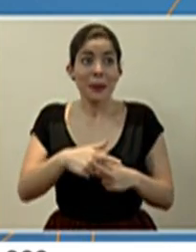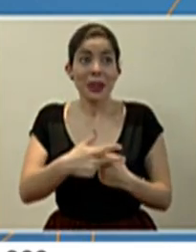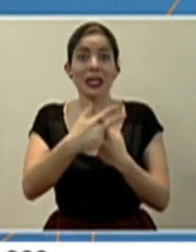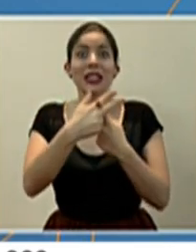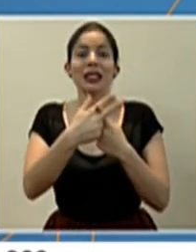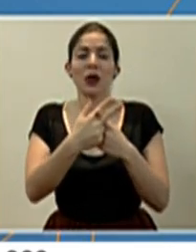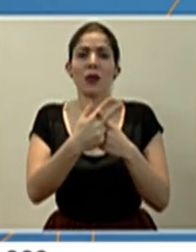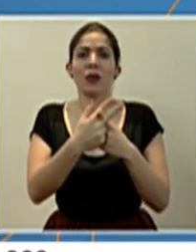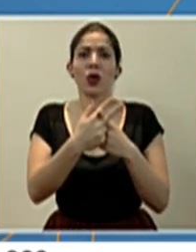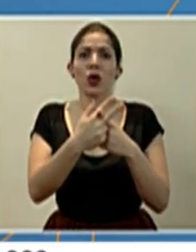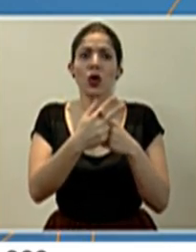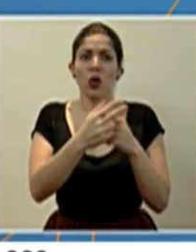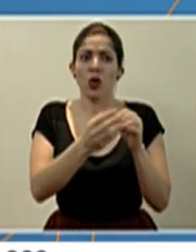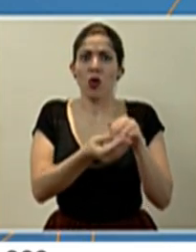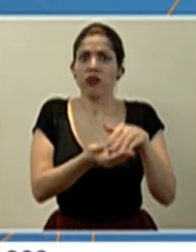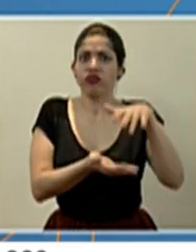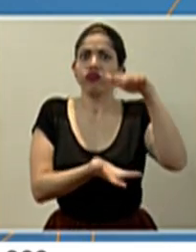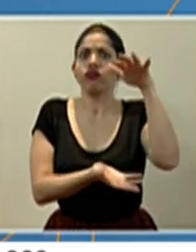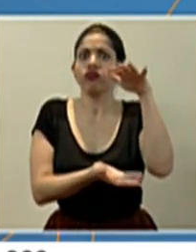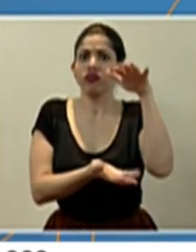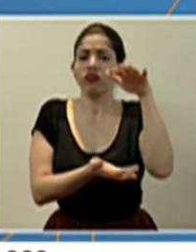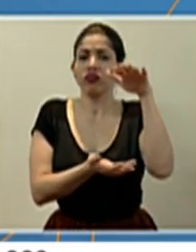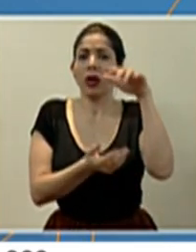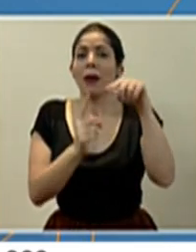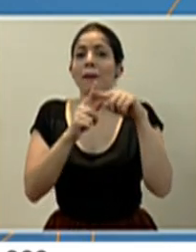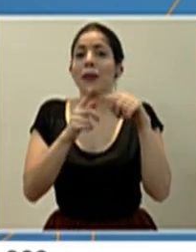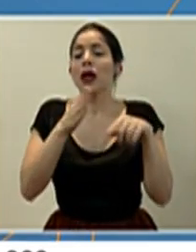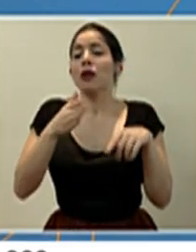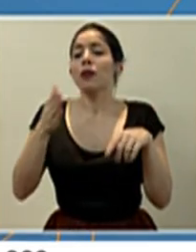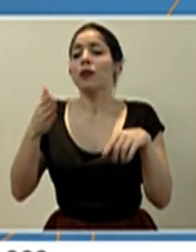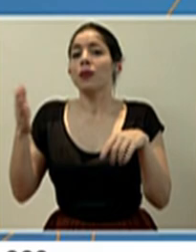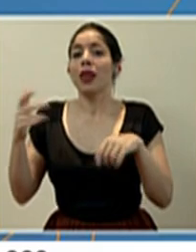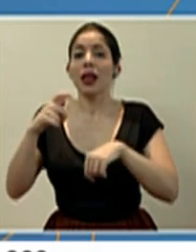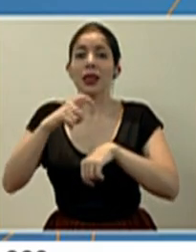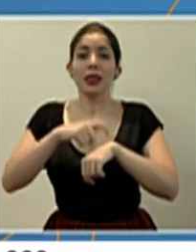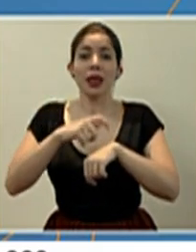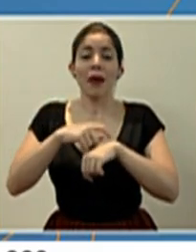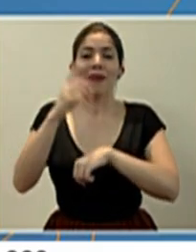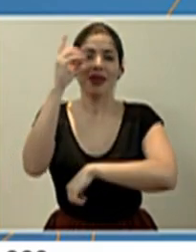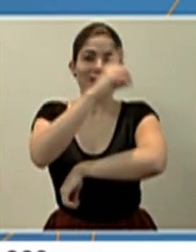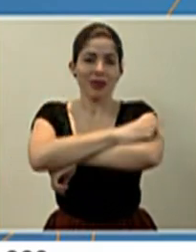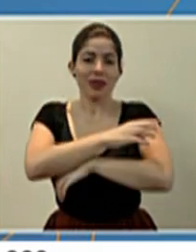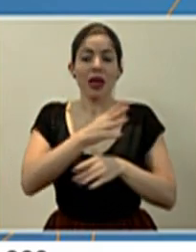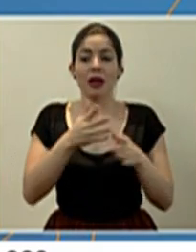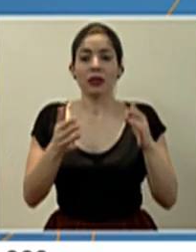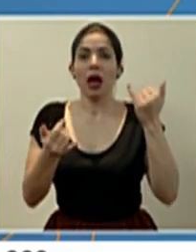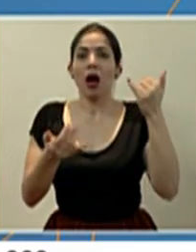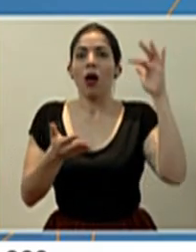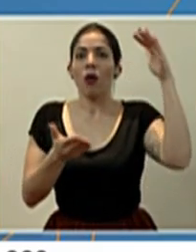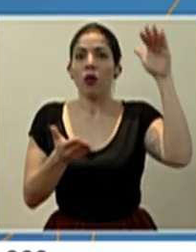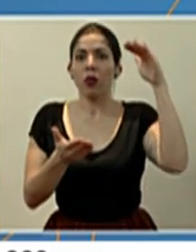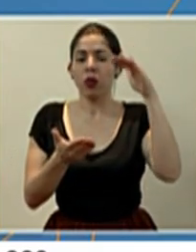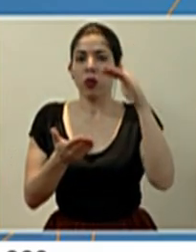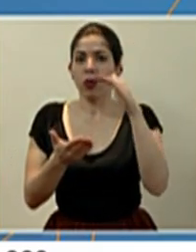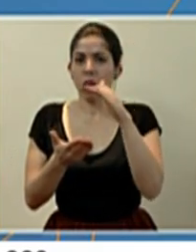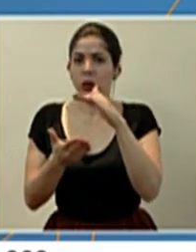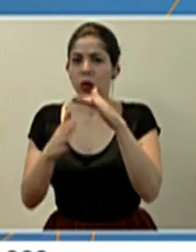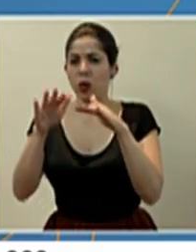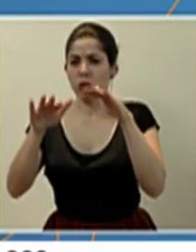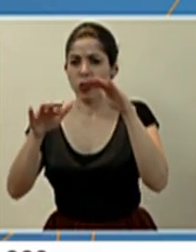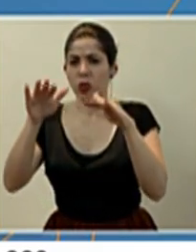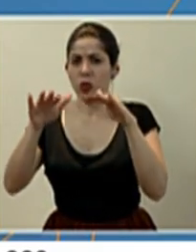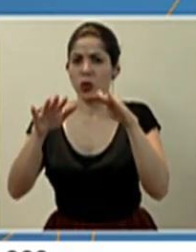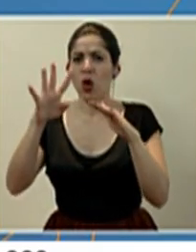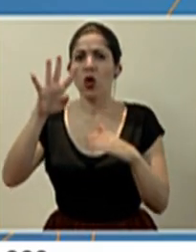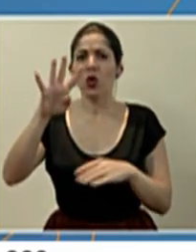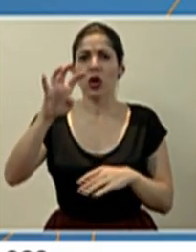un número considerable, sin embargo, conforme han ido pasando los días, el ingreso mantiene un promedio cercano a